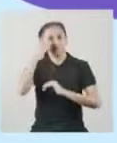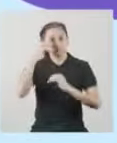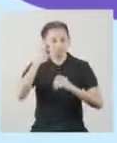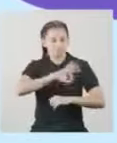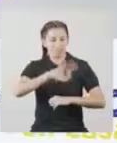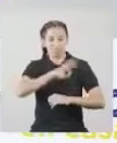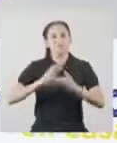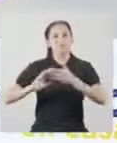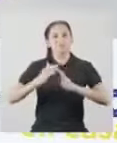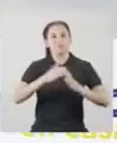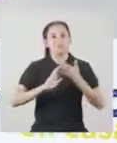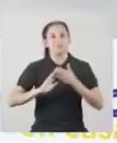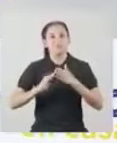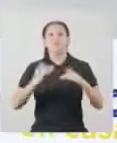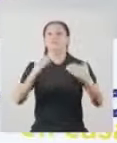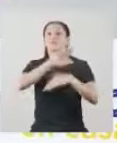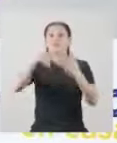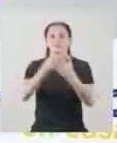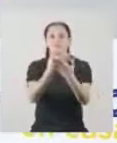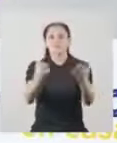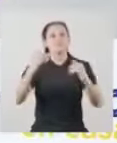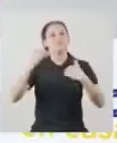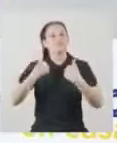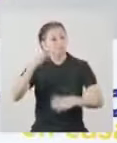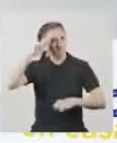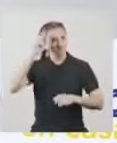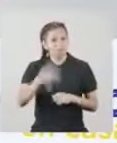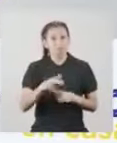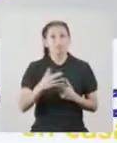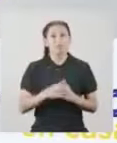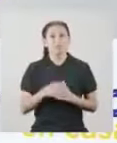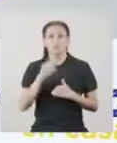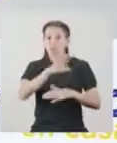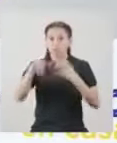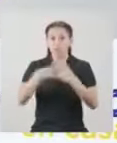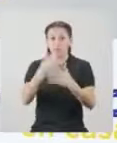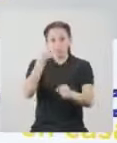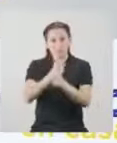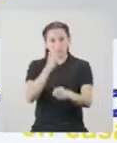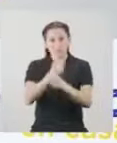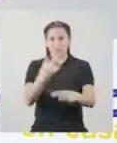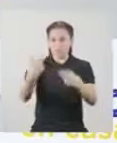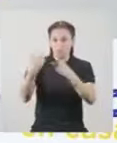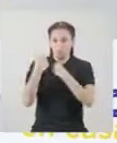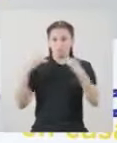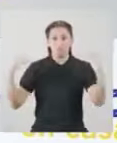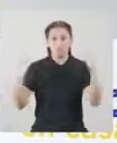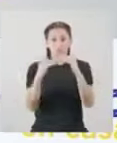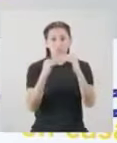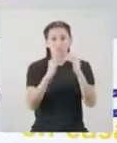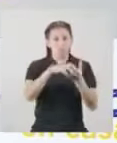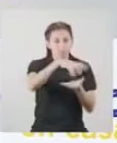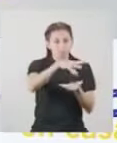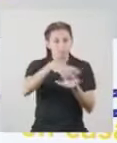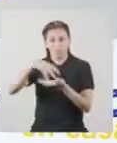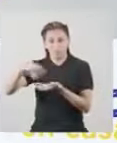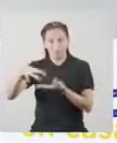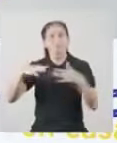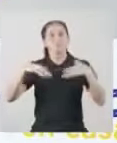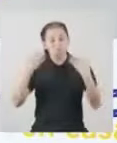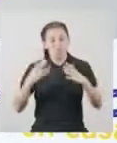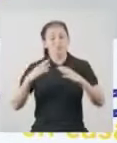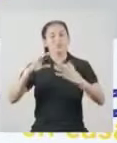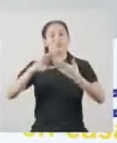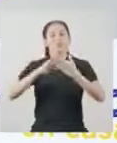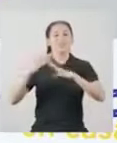desarrollo de la comunidad Chicas tienen toda la razón Solo si las tareas y labores están repartidas con justicia Podremos